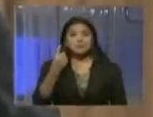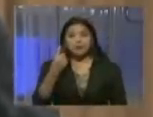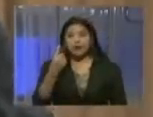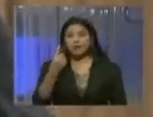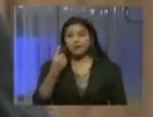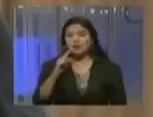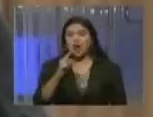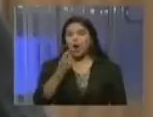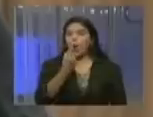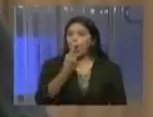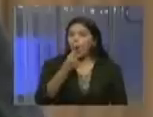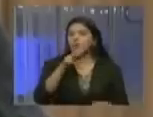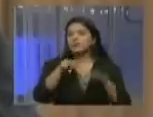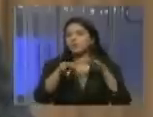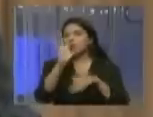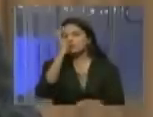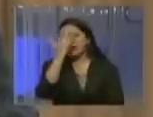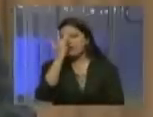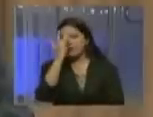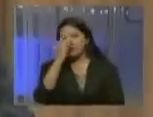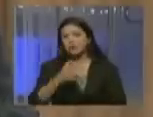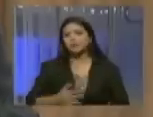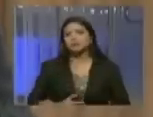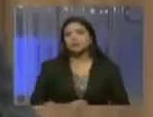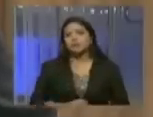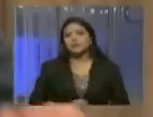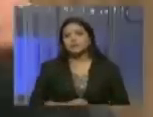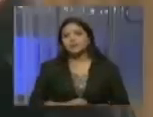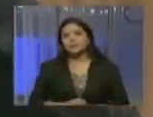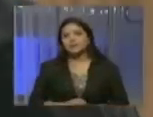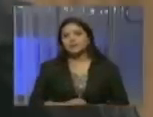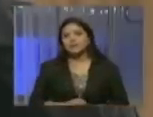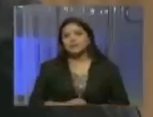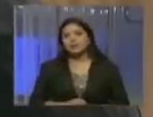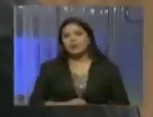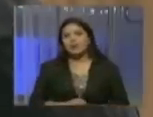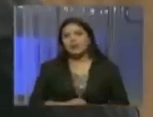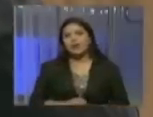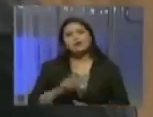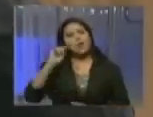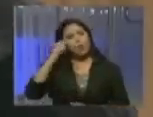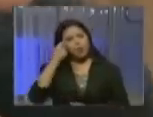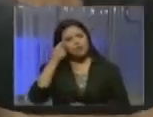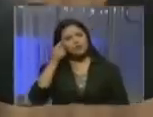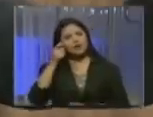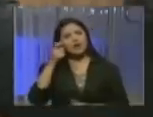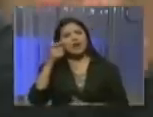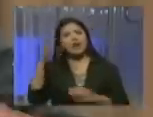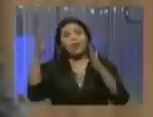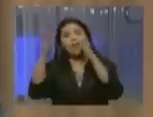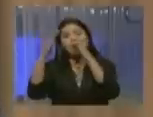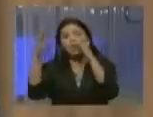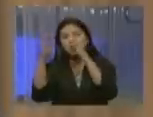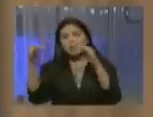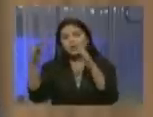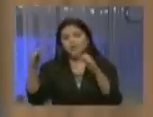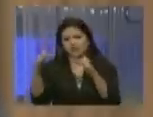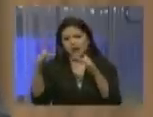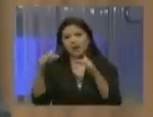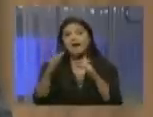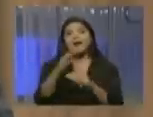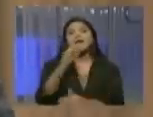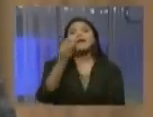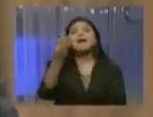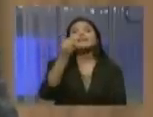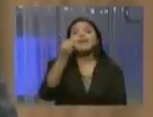días, 11, 12 de febrero de ese año, fue Raid Italia, recordemos que Libia fue durante mucho tiempo una colonia italiana